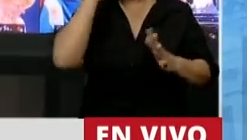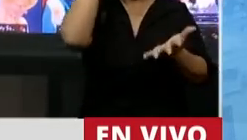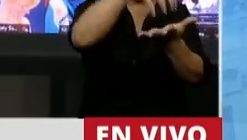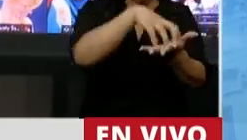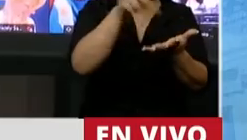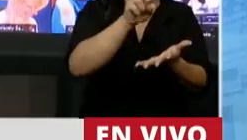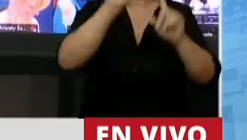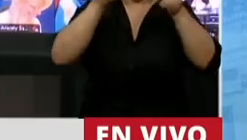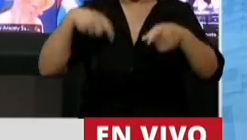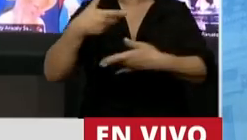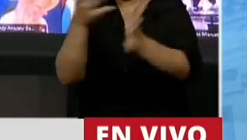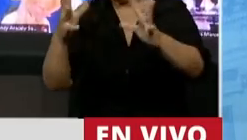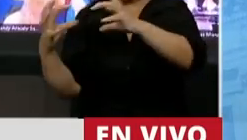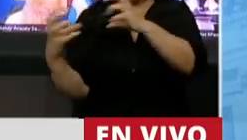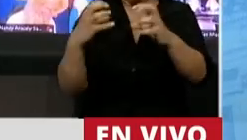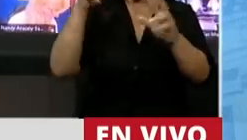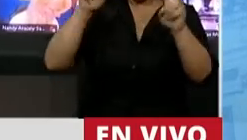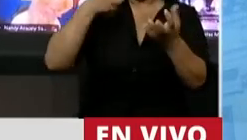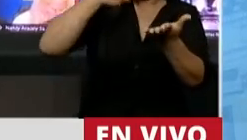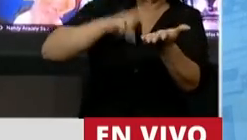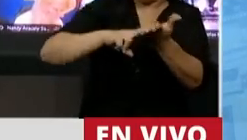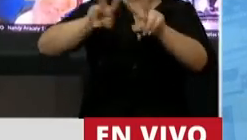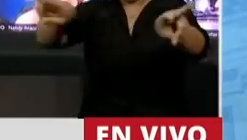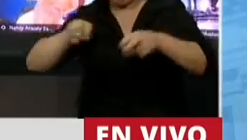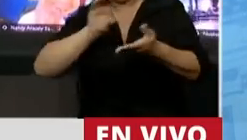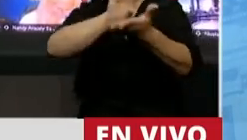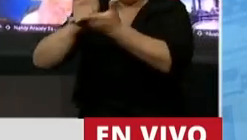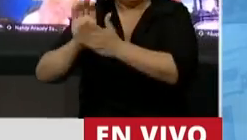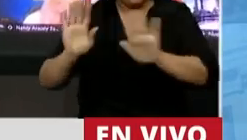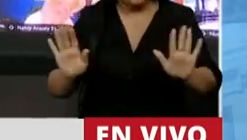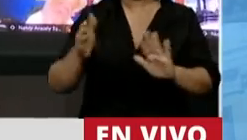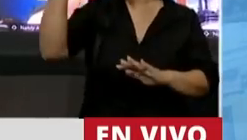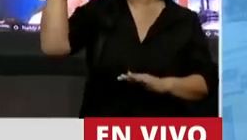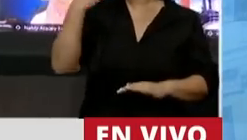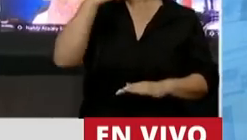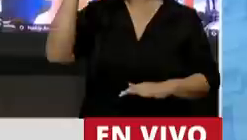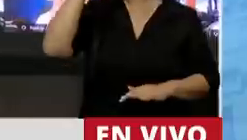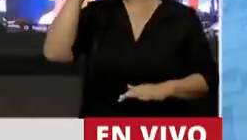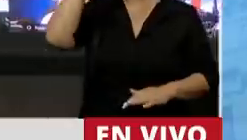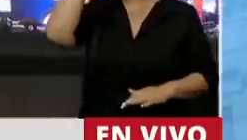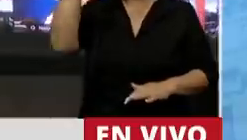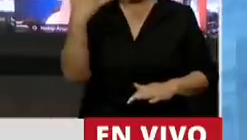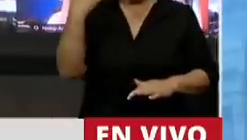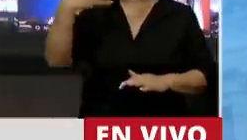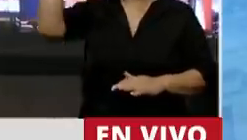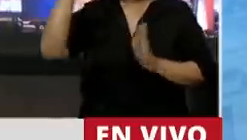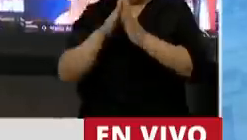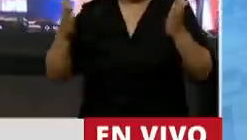sociedad. Hoy estaba repasando el diario de sesiones de 1985, pero no por una